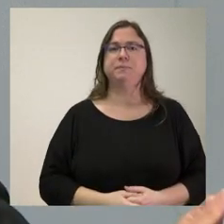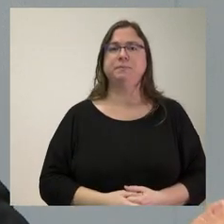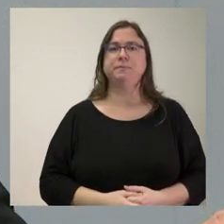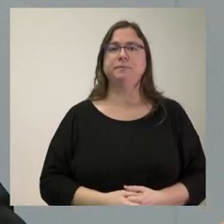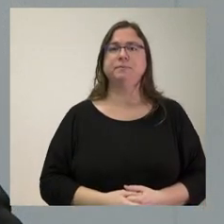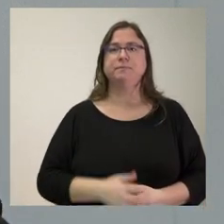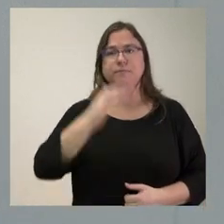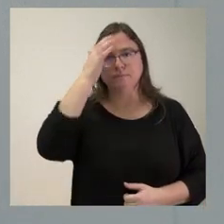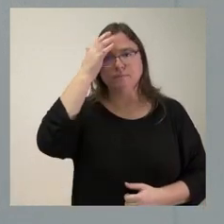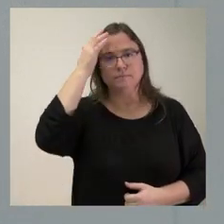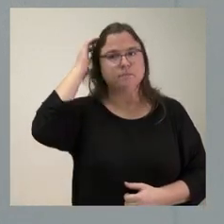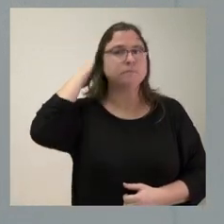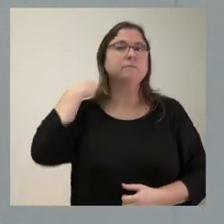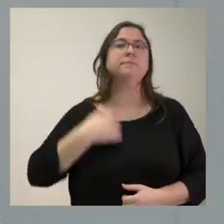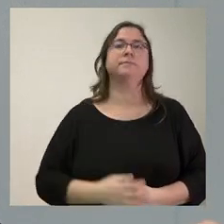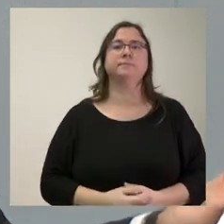Un segundo.